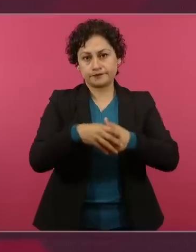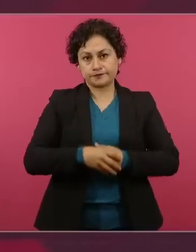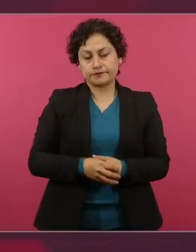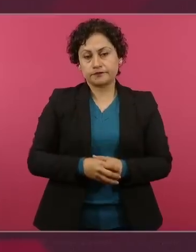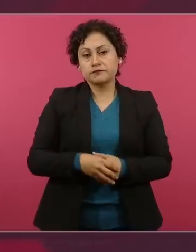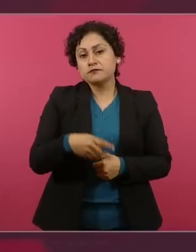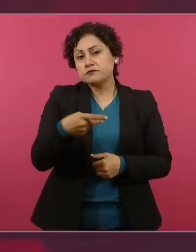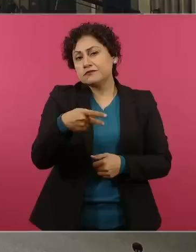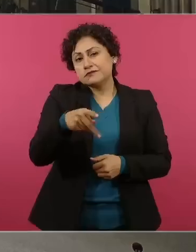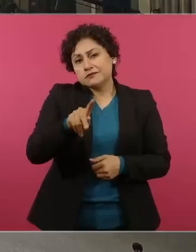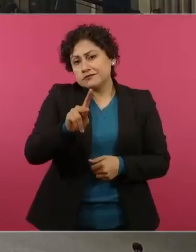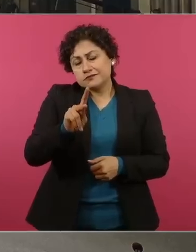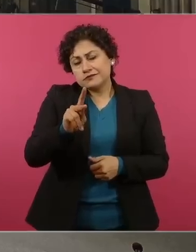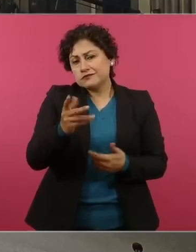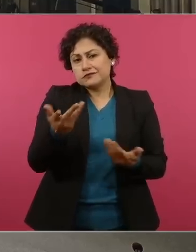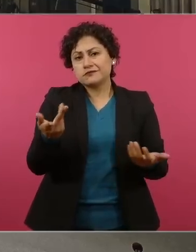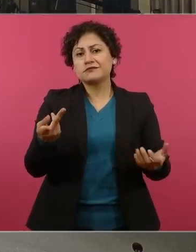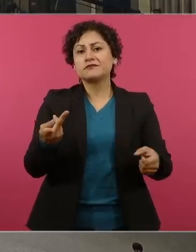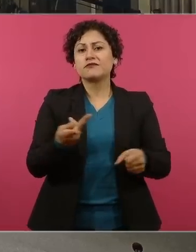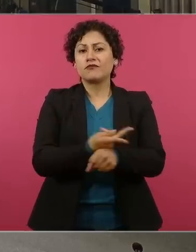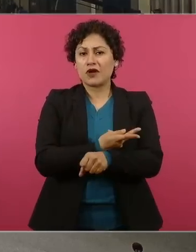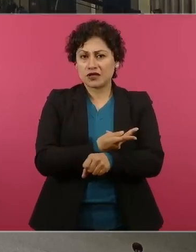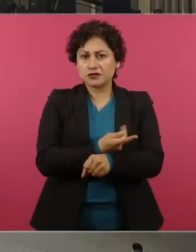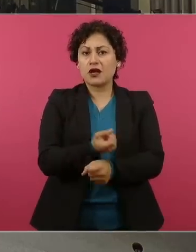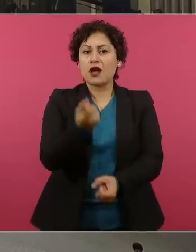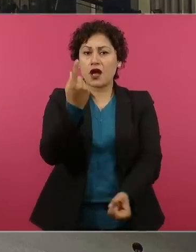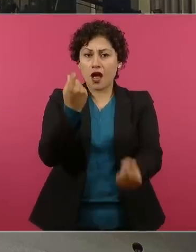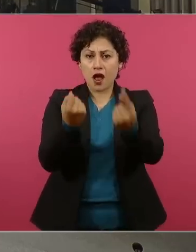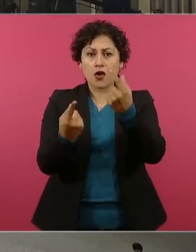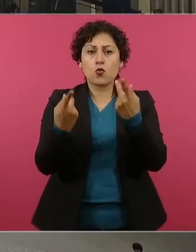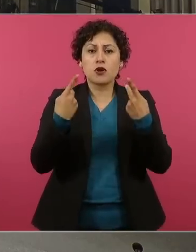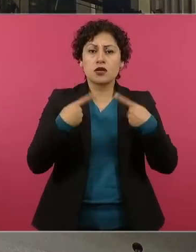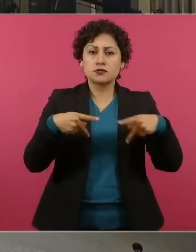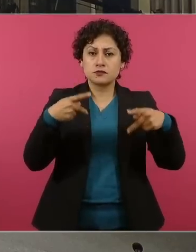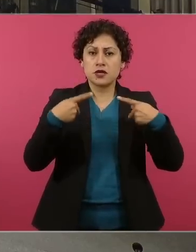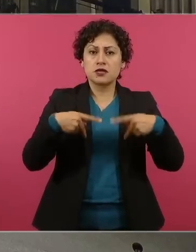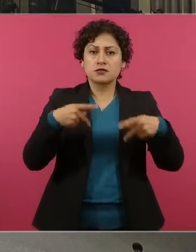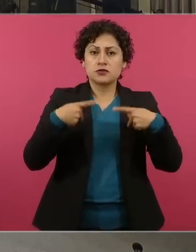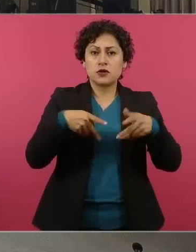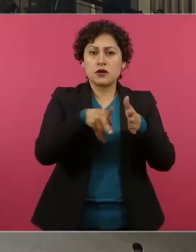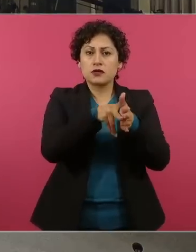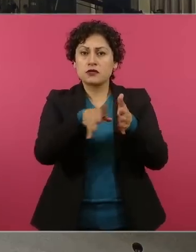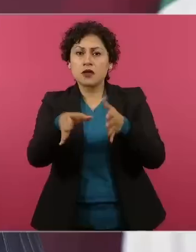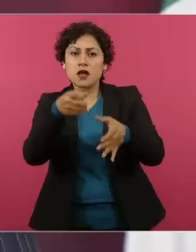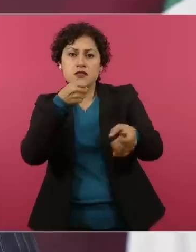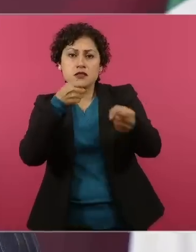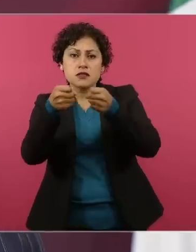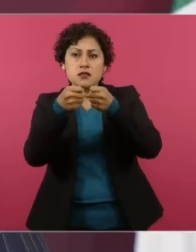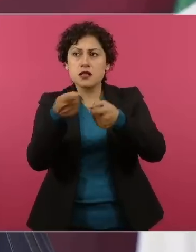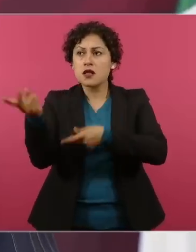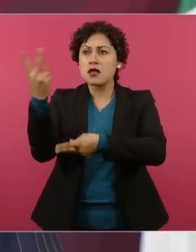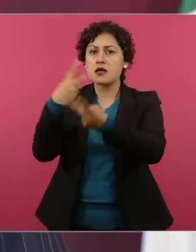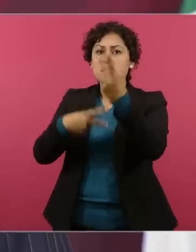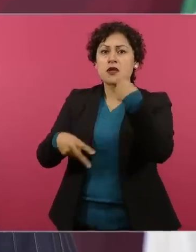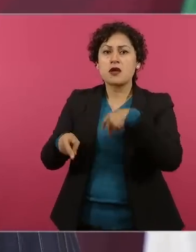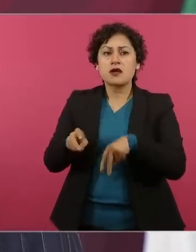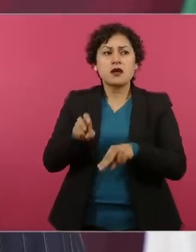a buscar las podridas